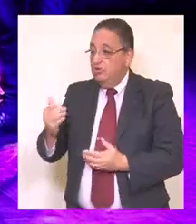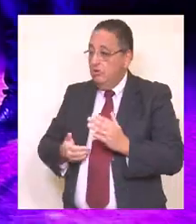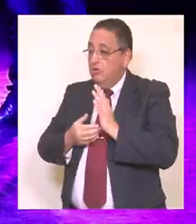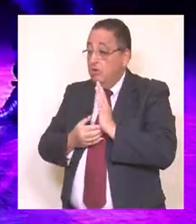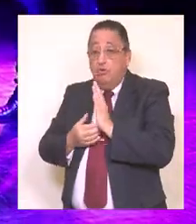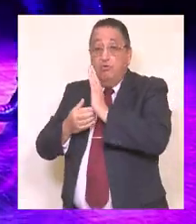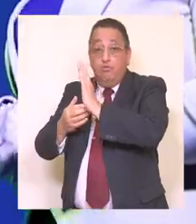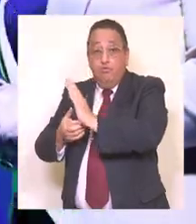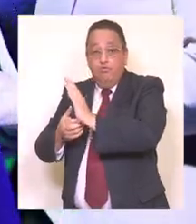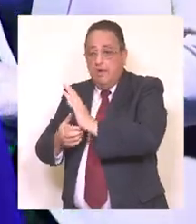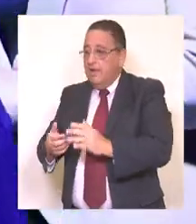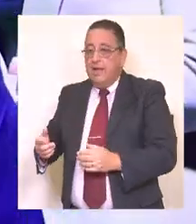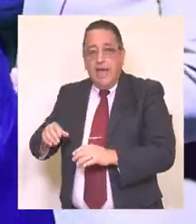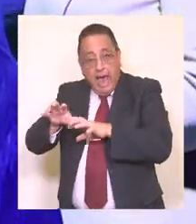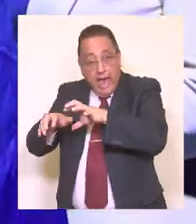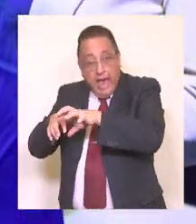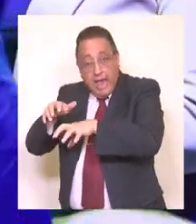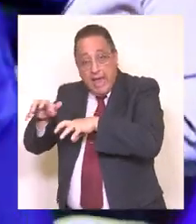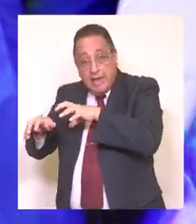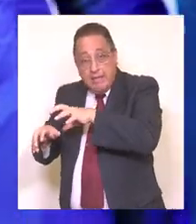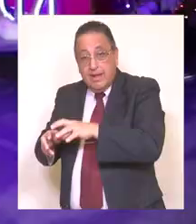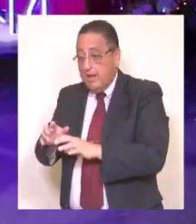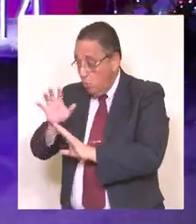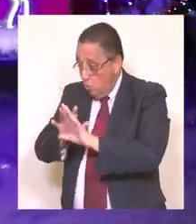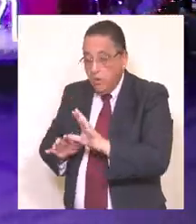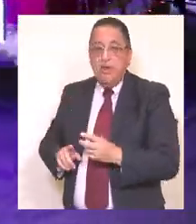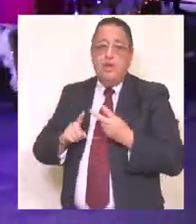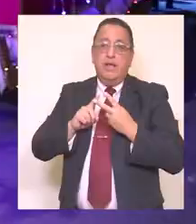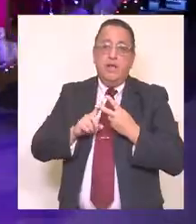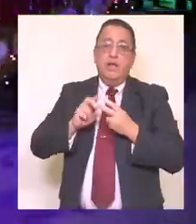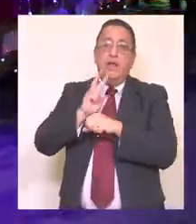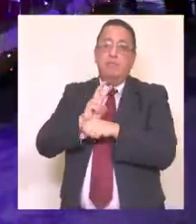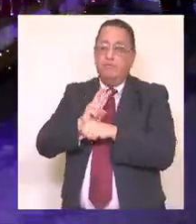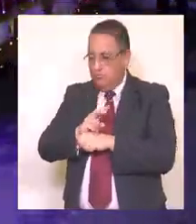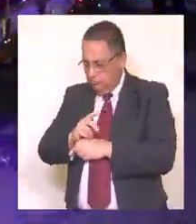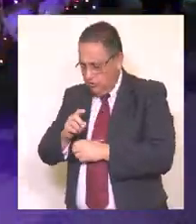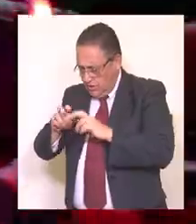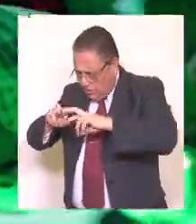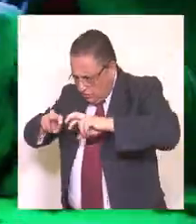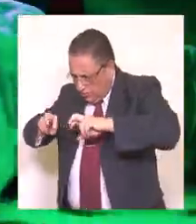Simón Fuentes por su aporte a la cultura y a la historia de nuestra comuna.